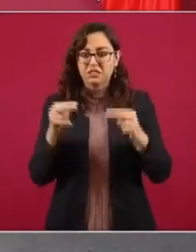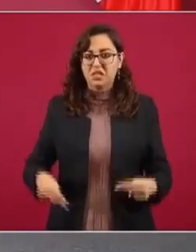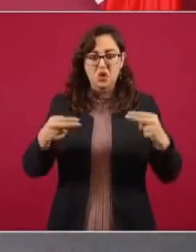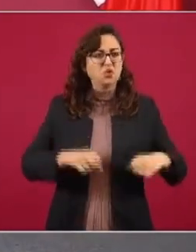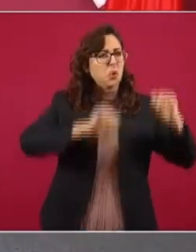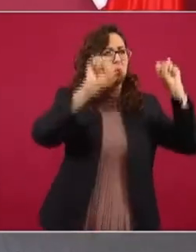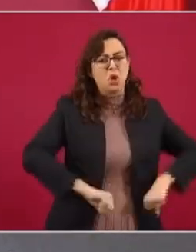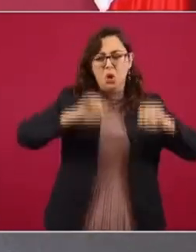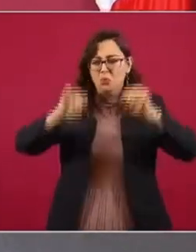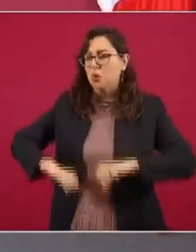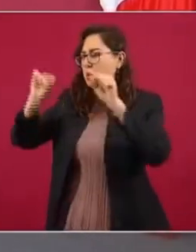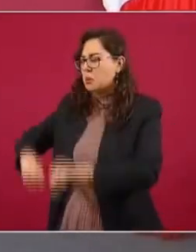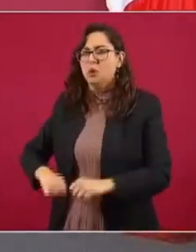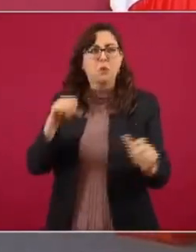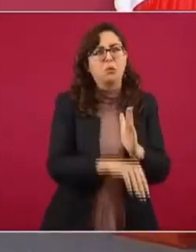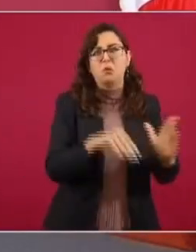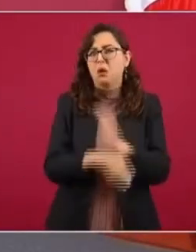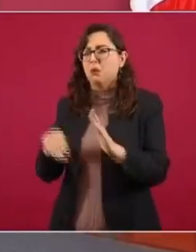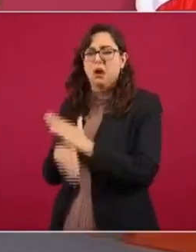Pero, con todo,